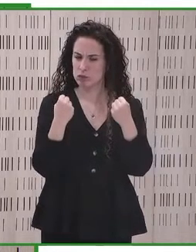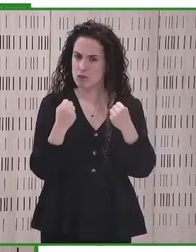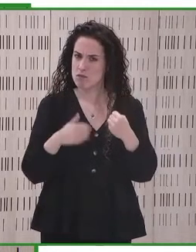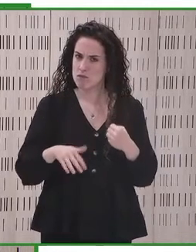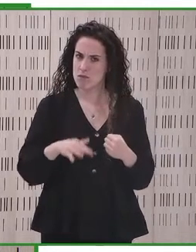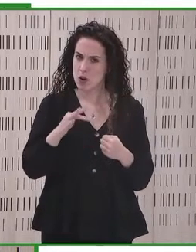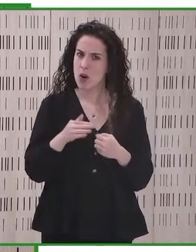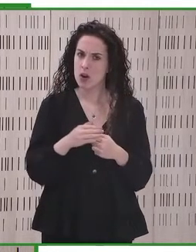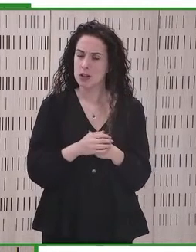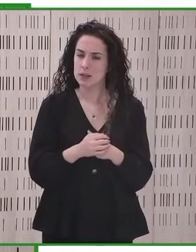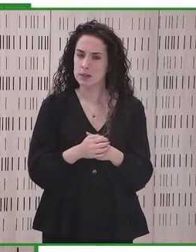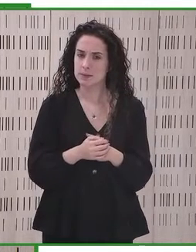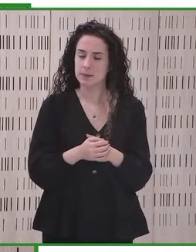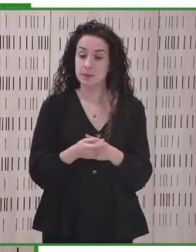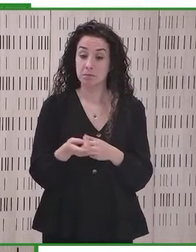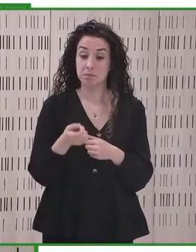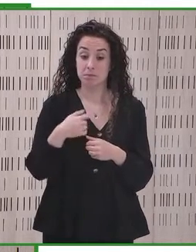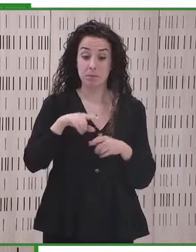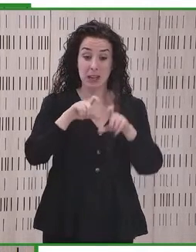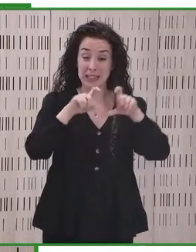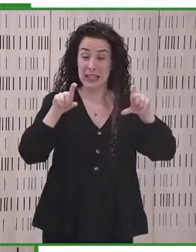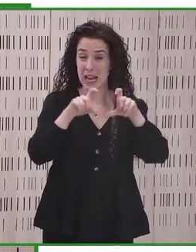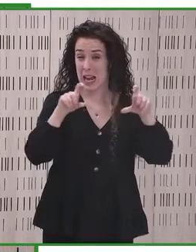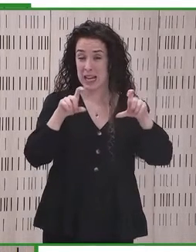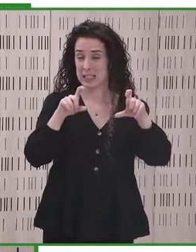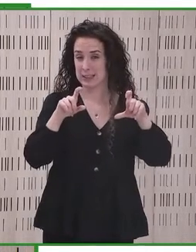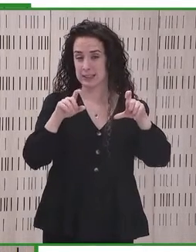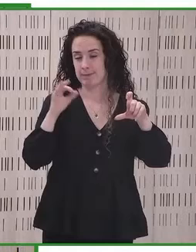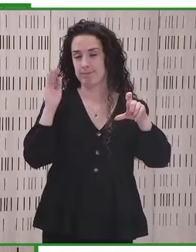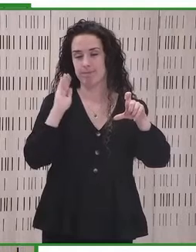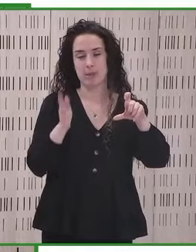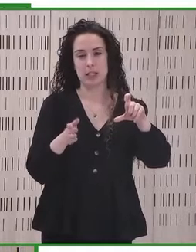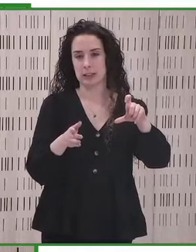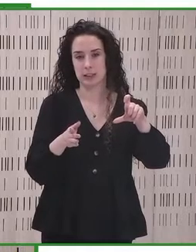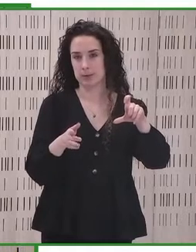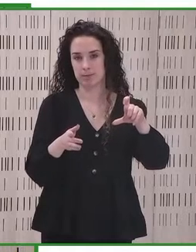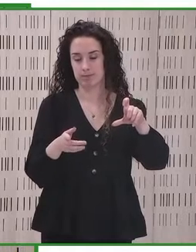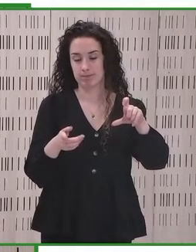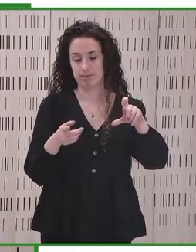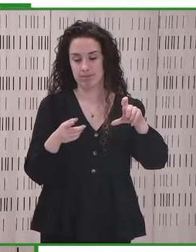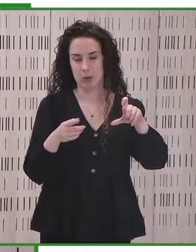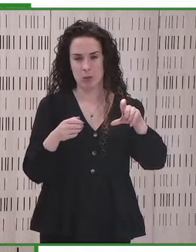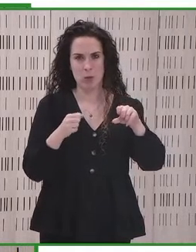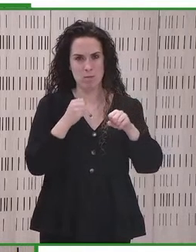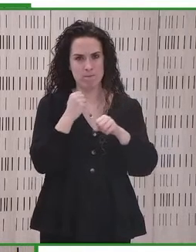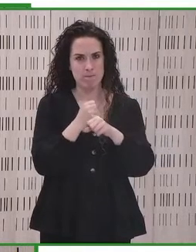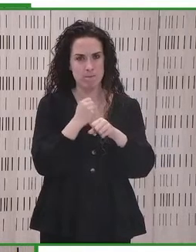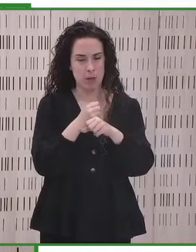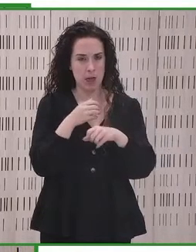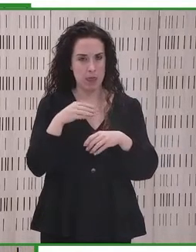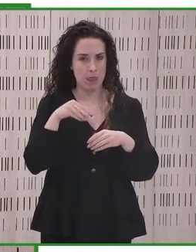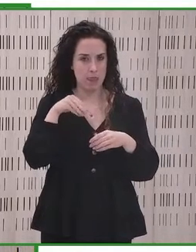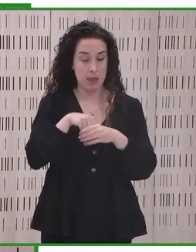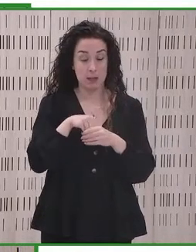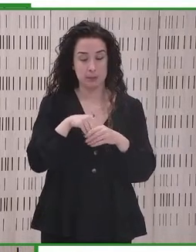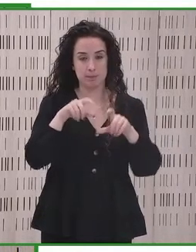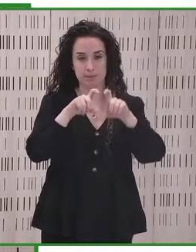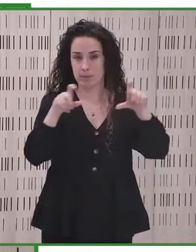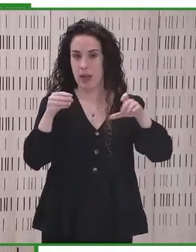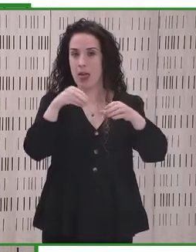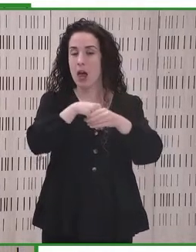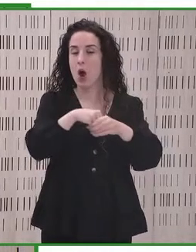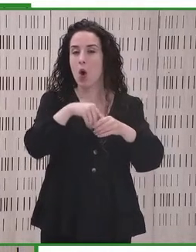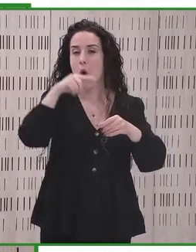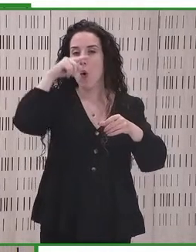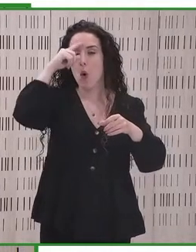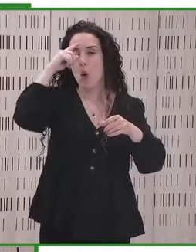Europea y su alcance debe ir más allá de lo que ahora mismo contempla, que es la cultura. Si tienes que ir